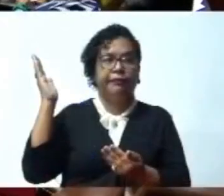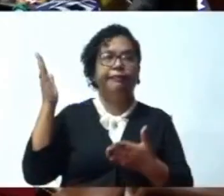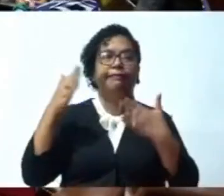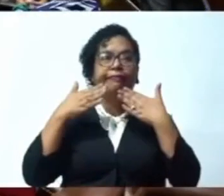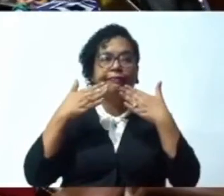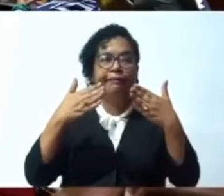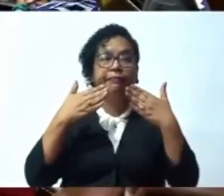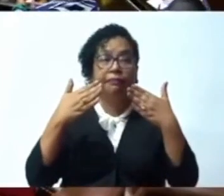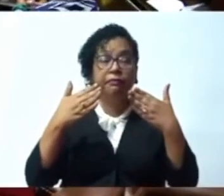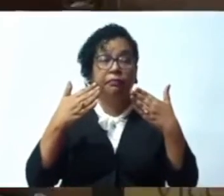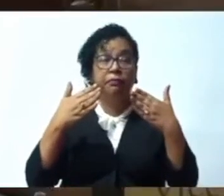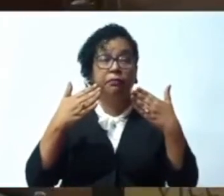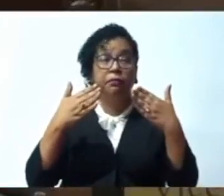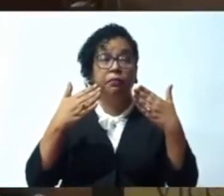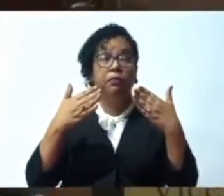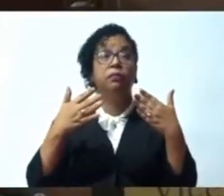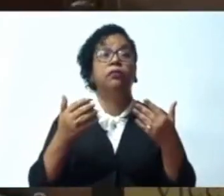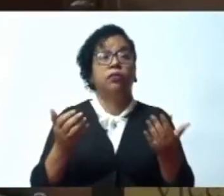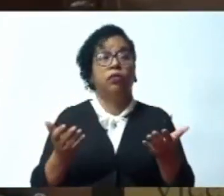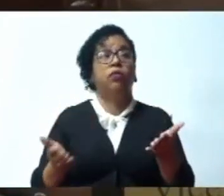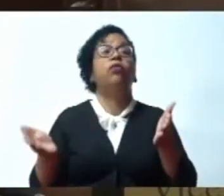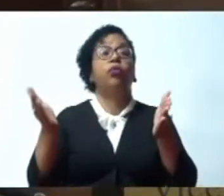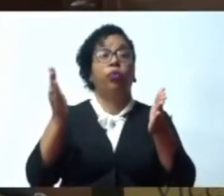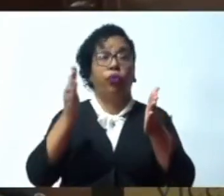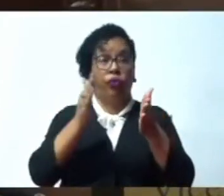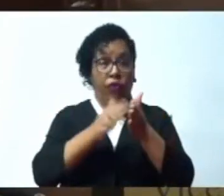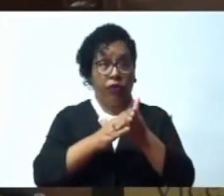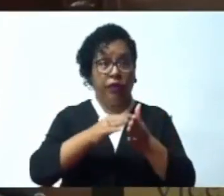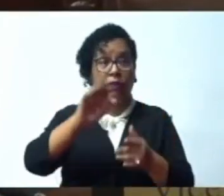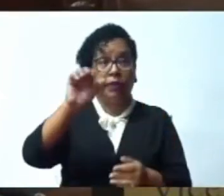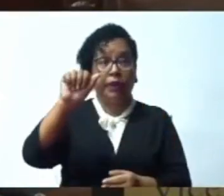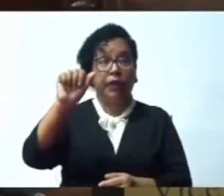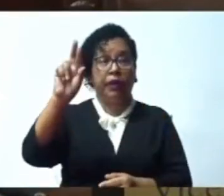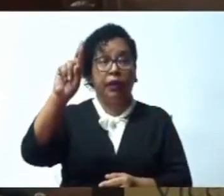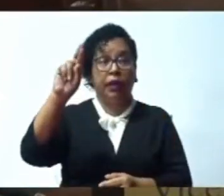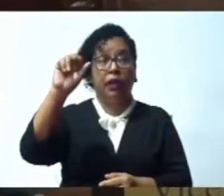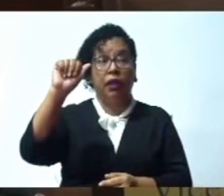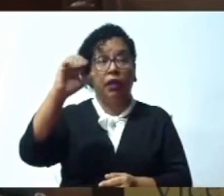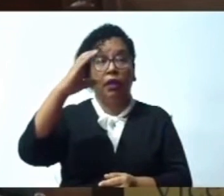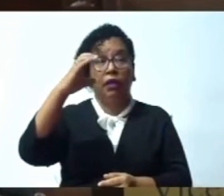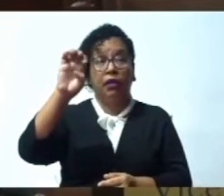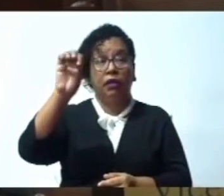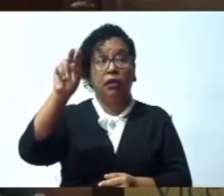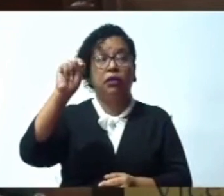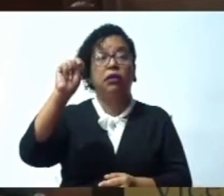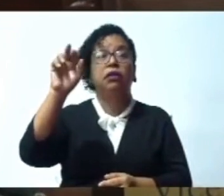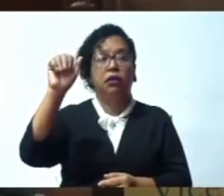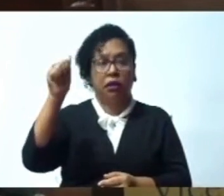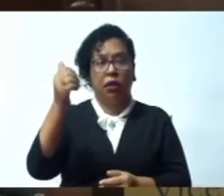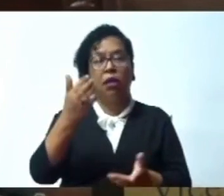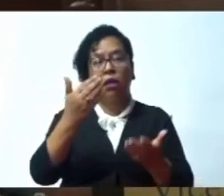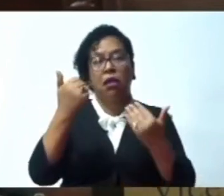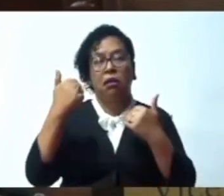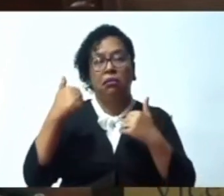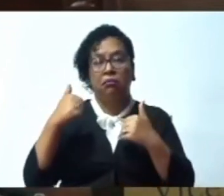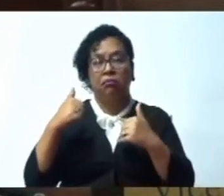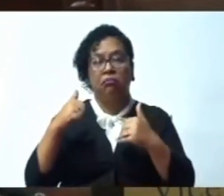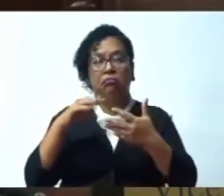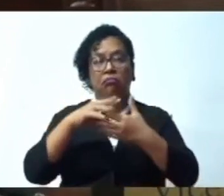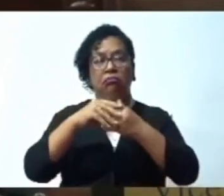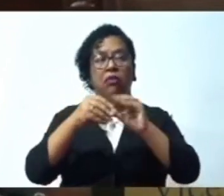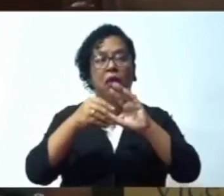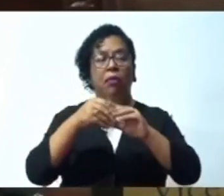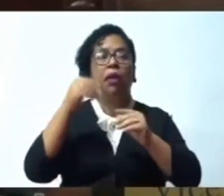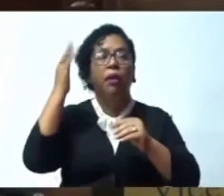De nuevo otorgo el uso de la palabra al diputado Aracena, en virtud de que el diputado Julio Brito, presidente de la comisión, no está